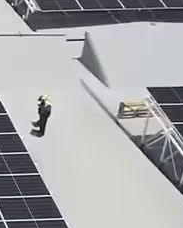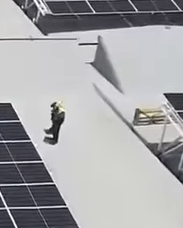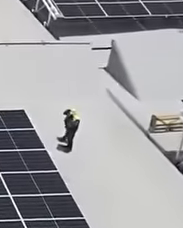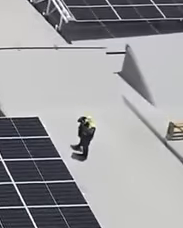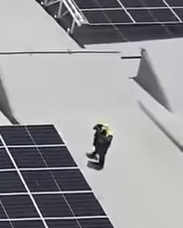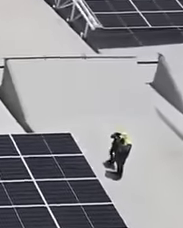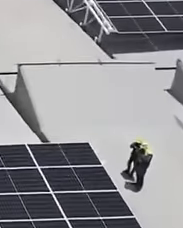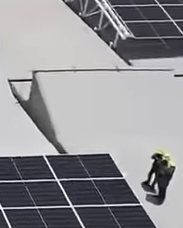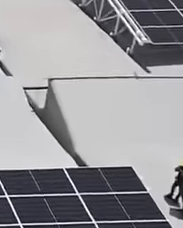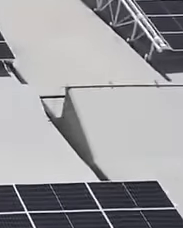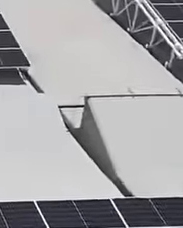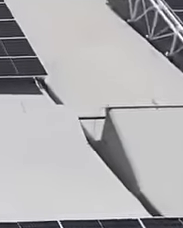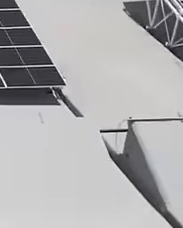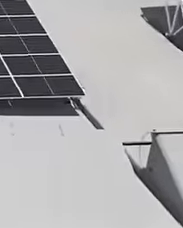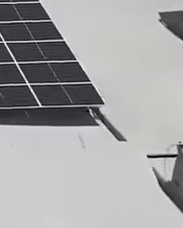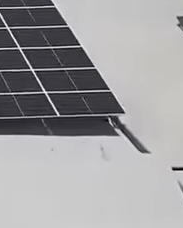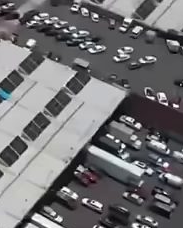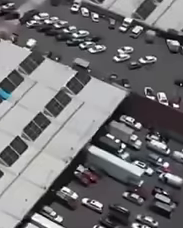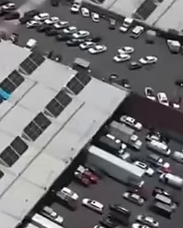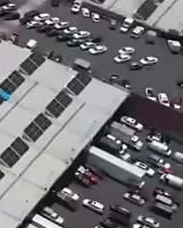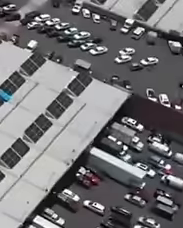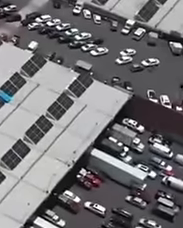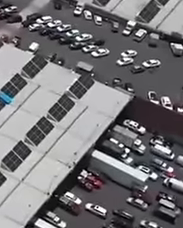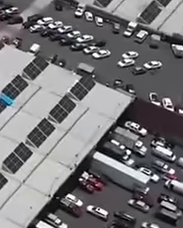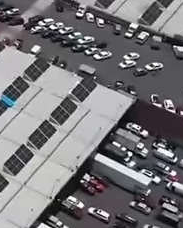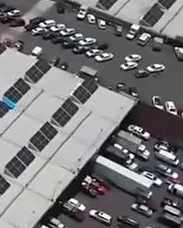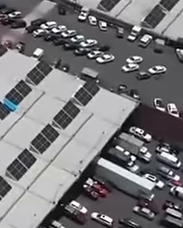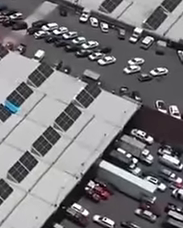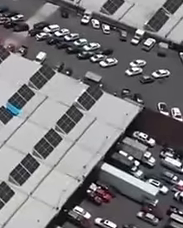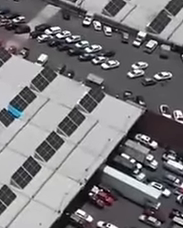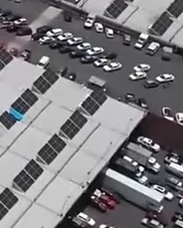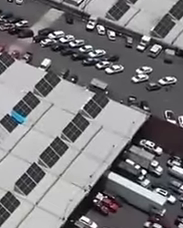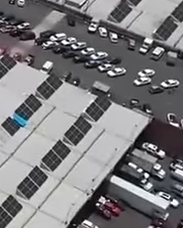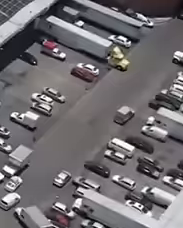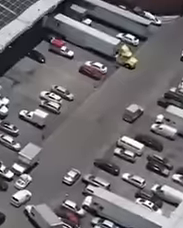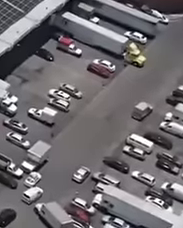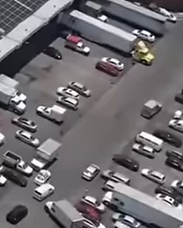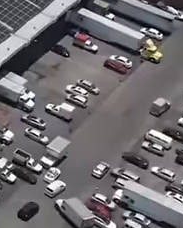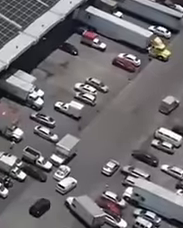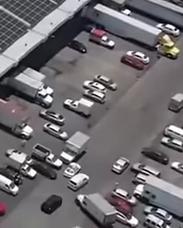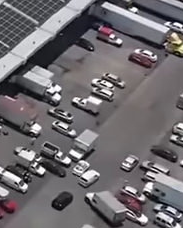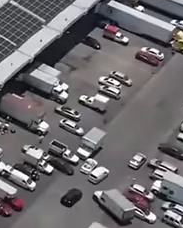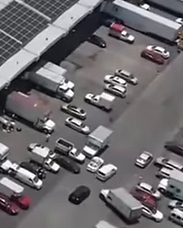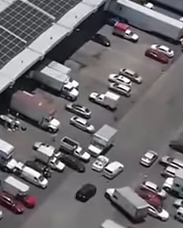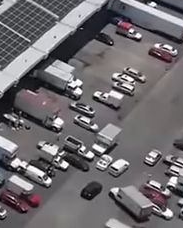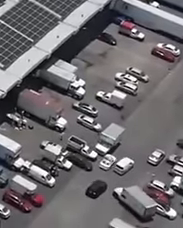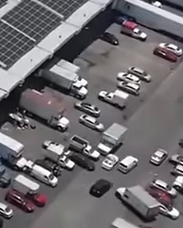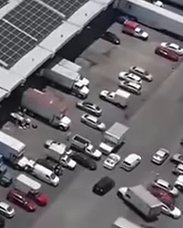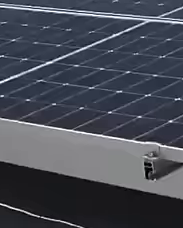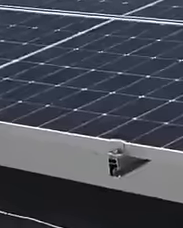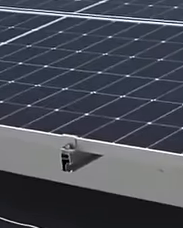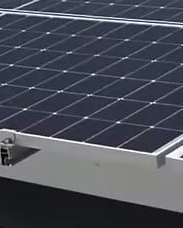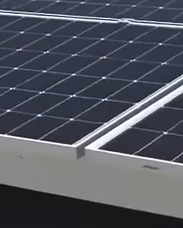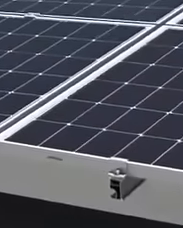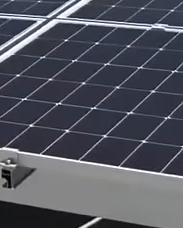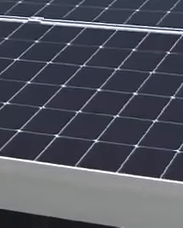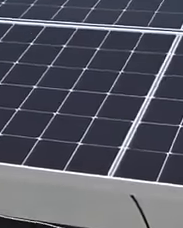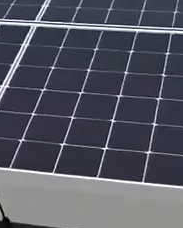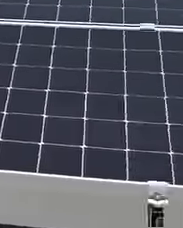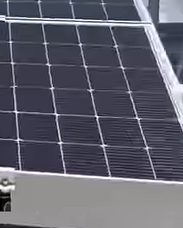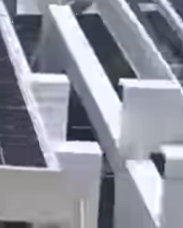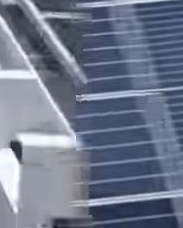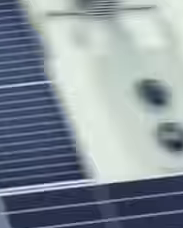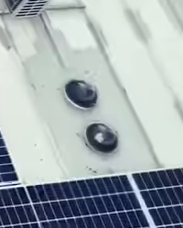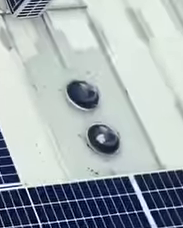construir energías limpias desde el sector público, abogando por la participación activa del Estado en este